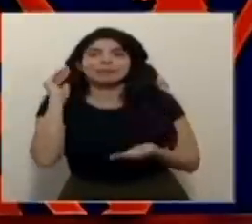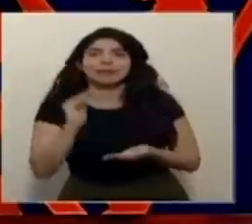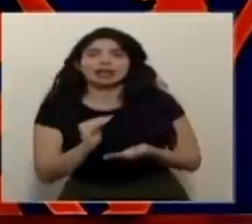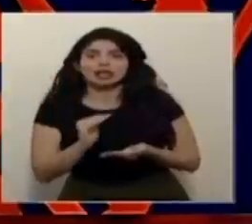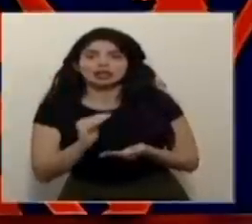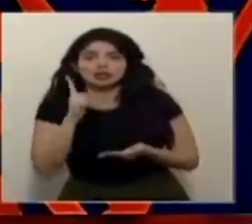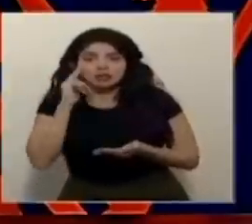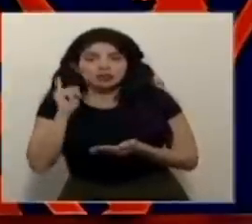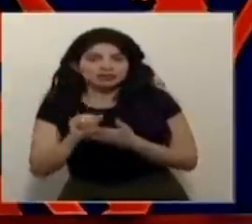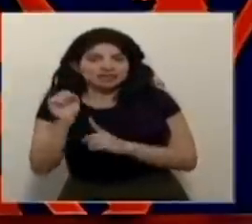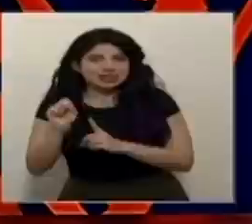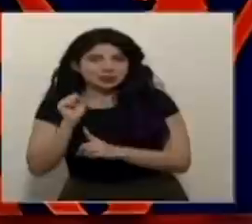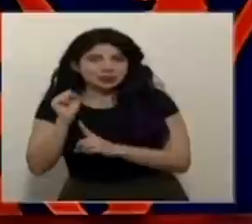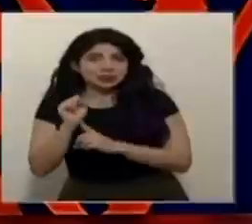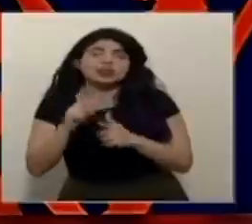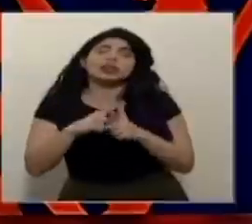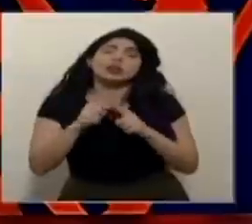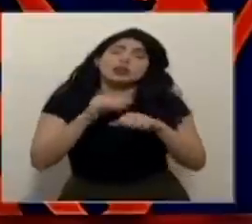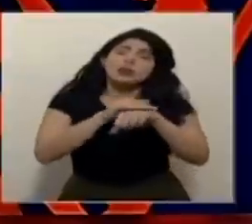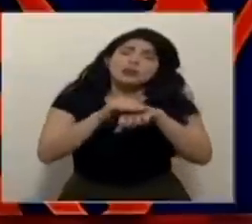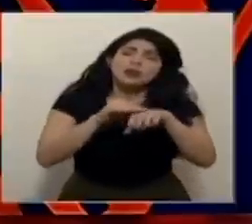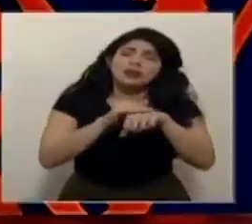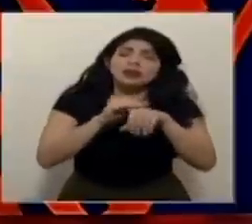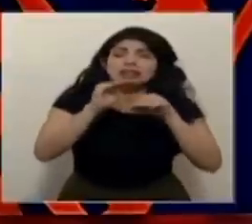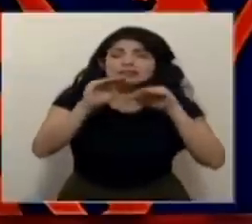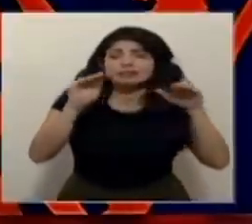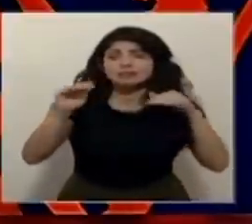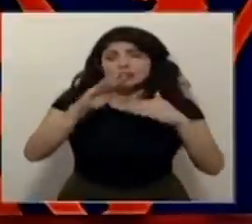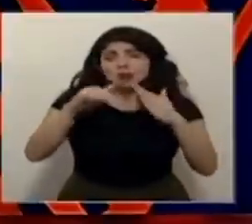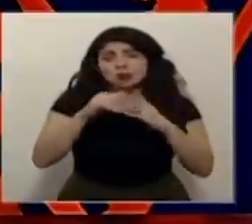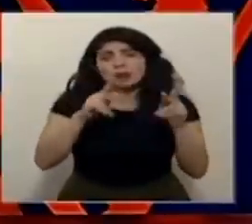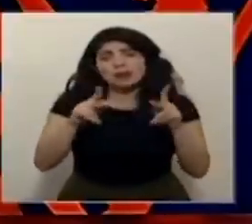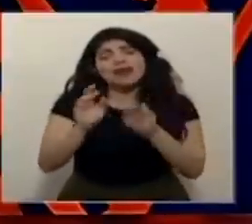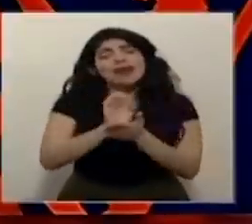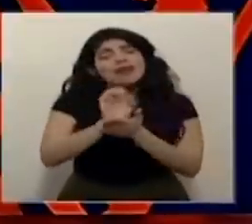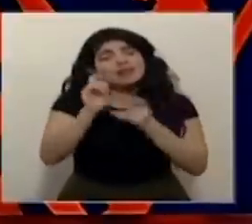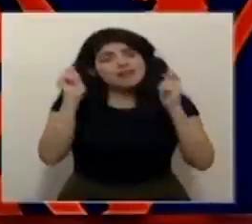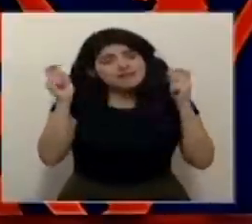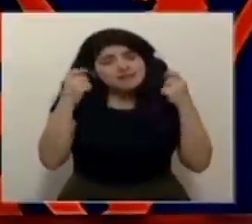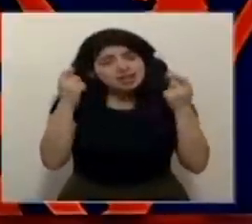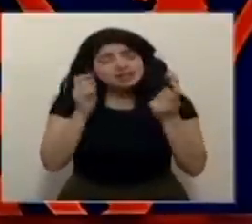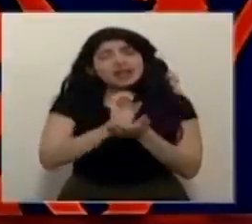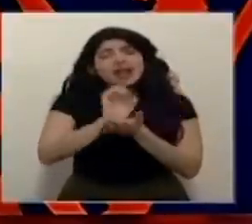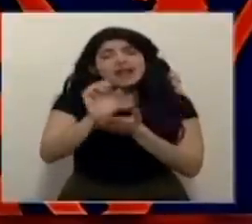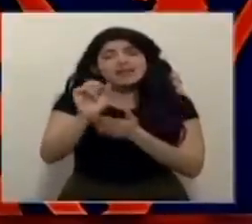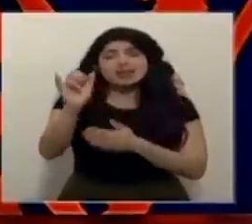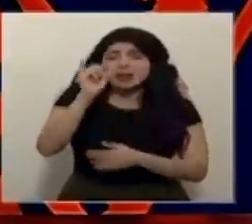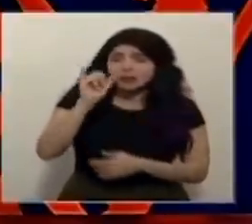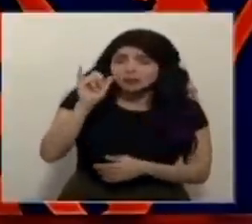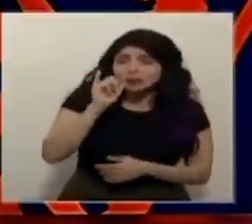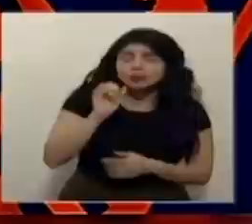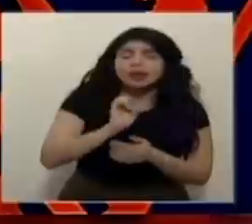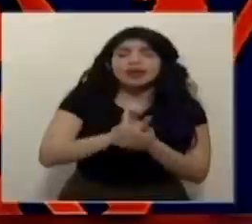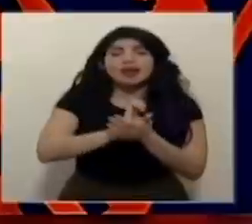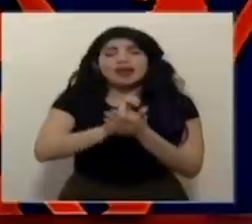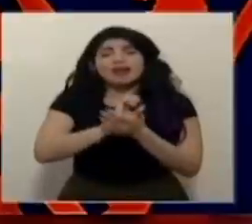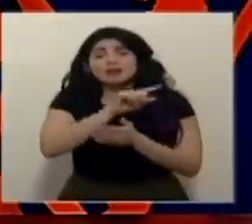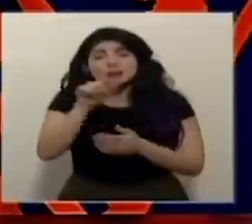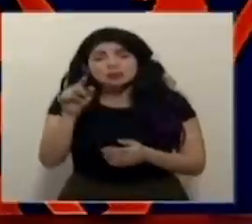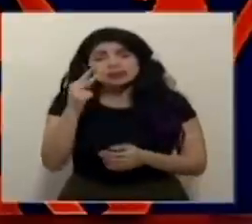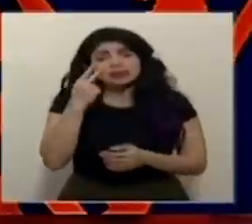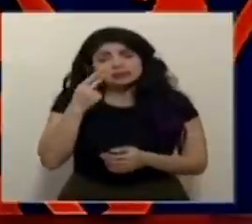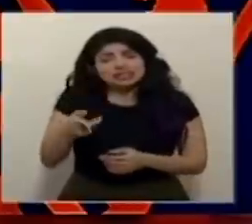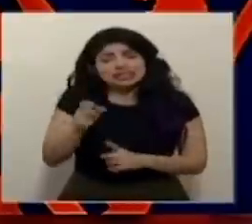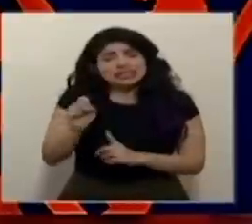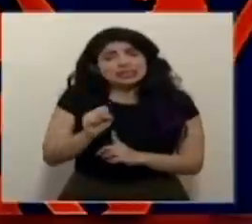Entonces, por favor, hacemos un llamado a la población a que evite fiestas, a que evite el consumo de licor, a que tomemos esta